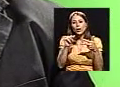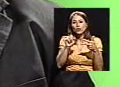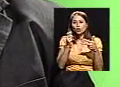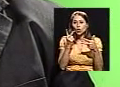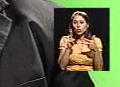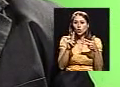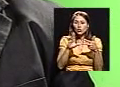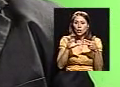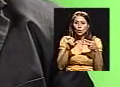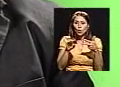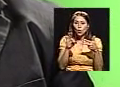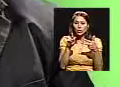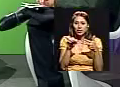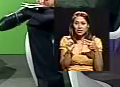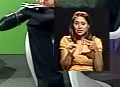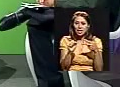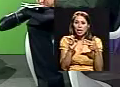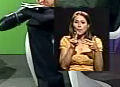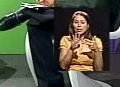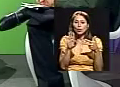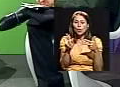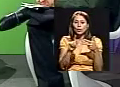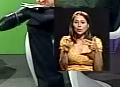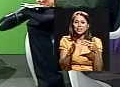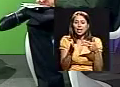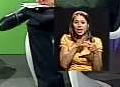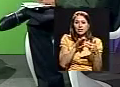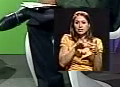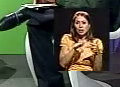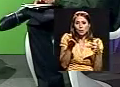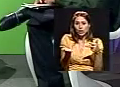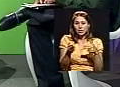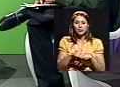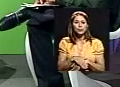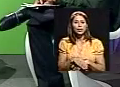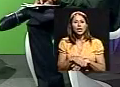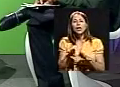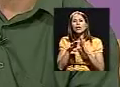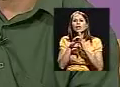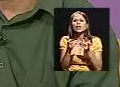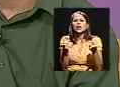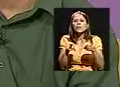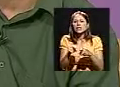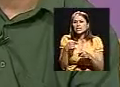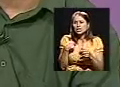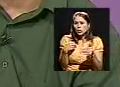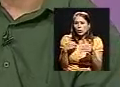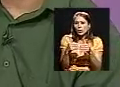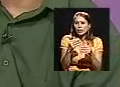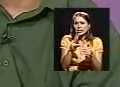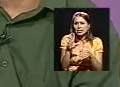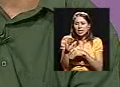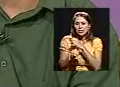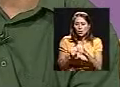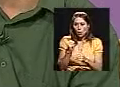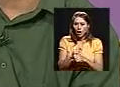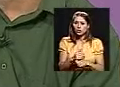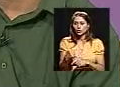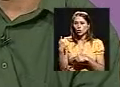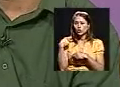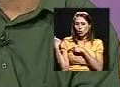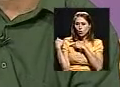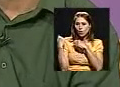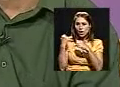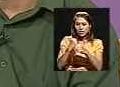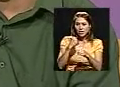los últimos 24 meses anteriores a la fecha de defunción. Ahora, ¿qué pasa si yo estoy pronto a cumplir 65 años, he trabajado, pero no